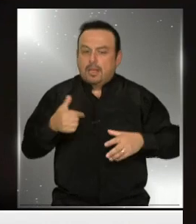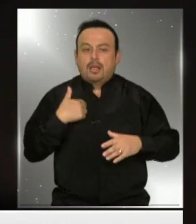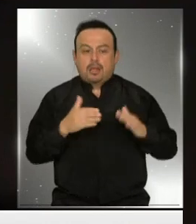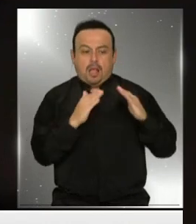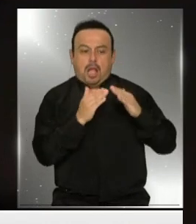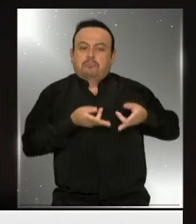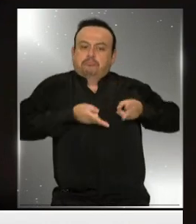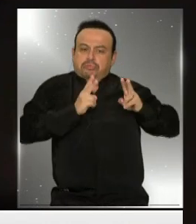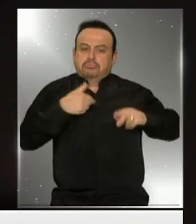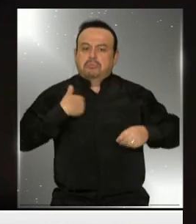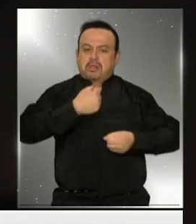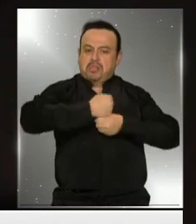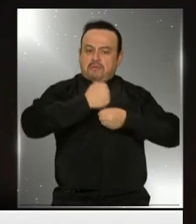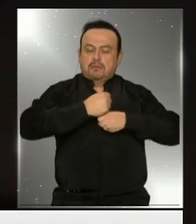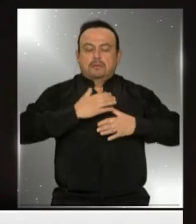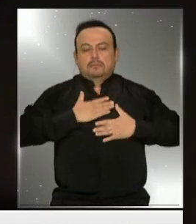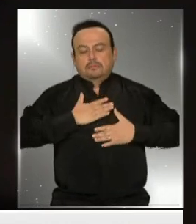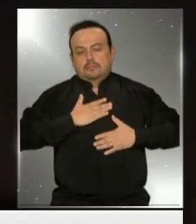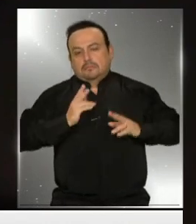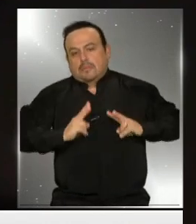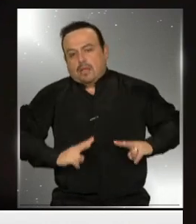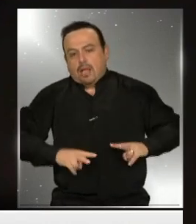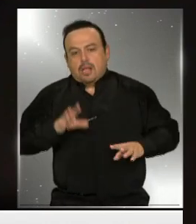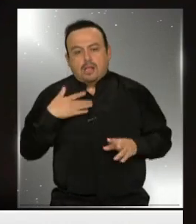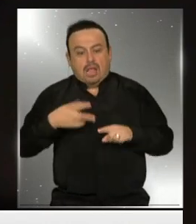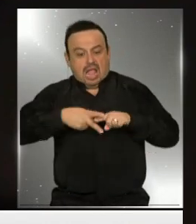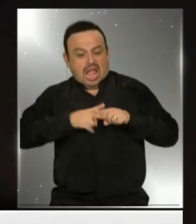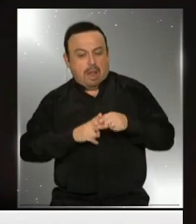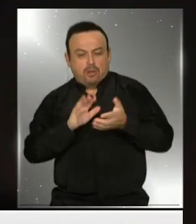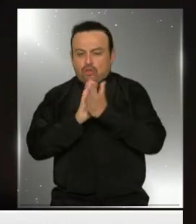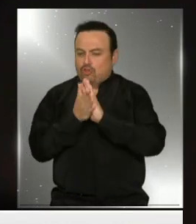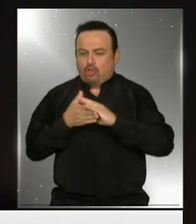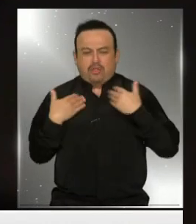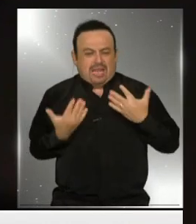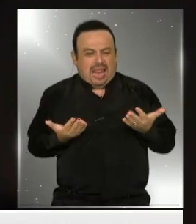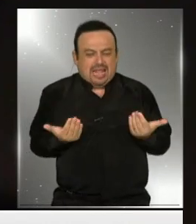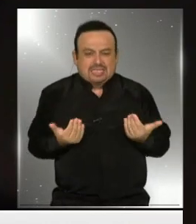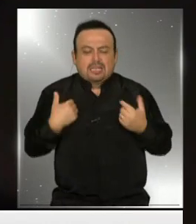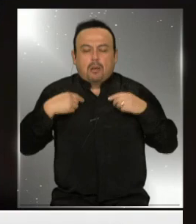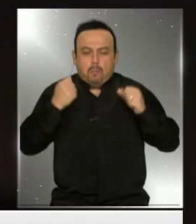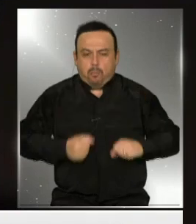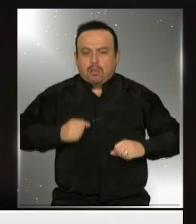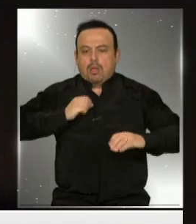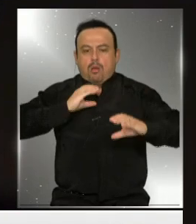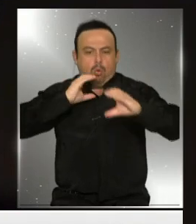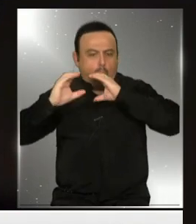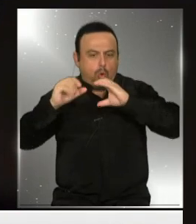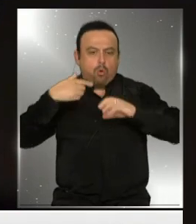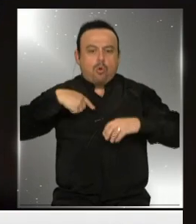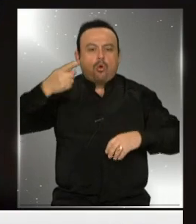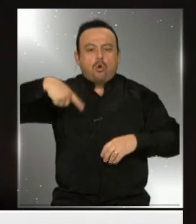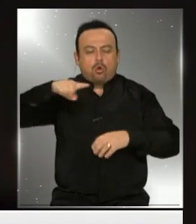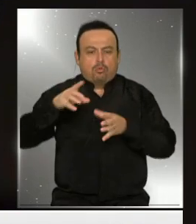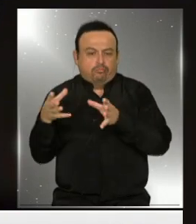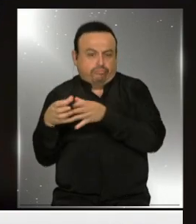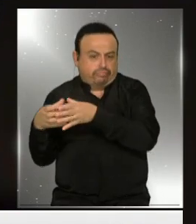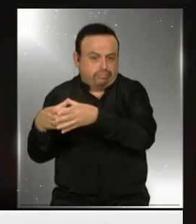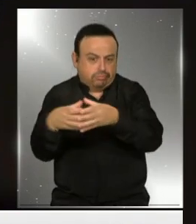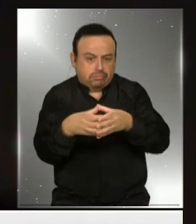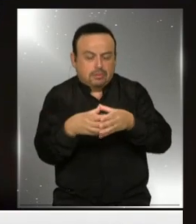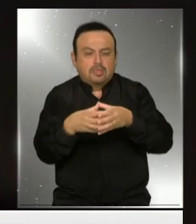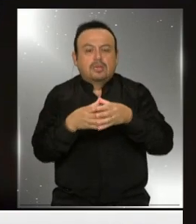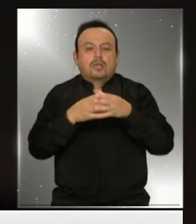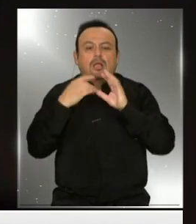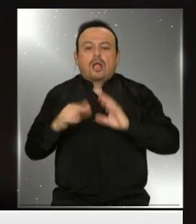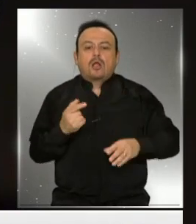trabajando en forma tranquila y con todas las herramientas necesarias como para poder comunicarnos con nuestros equipos y en general